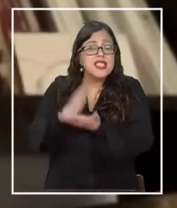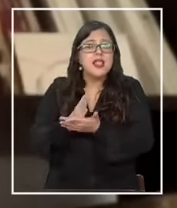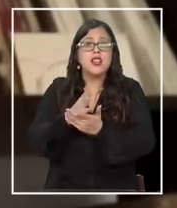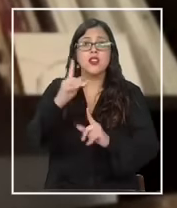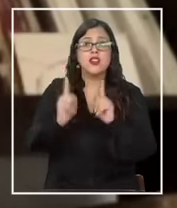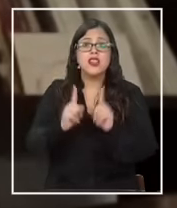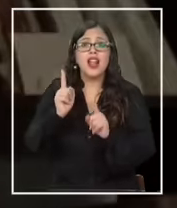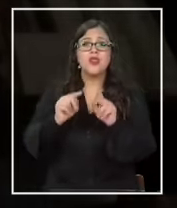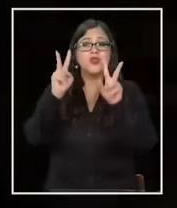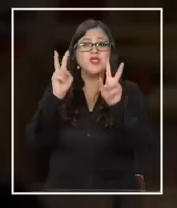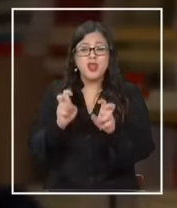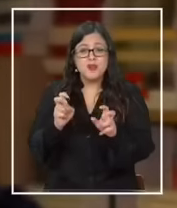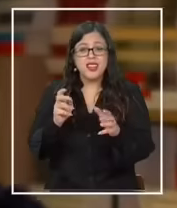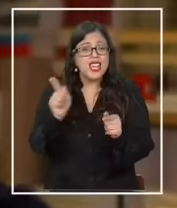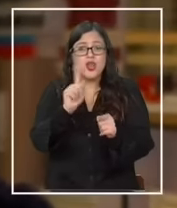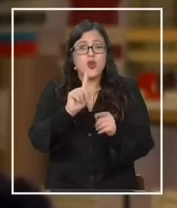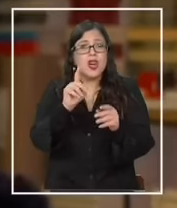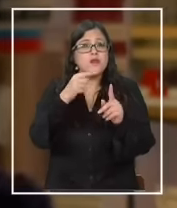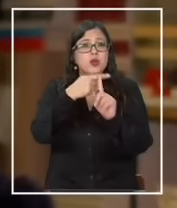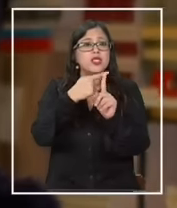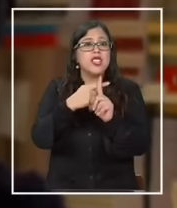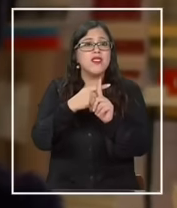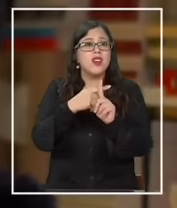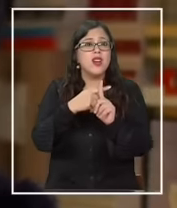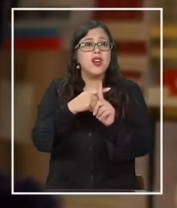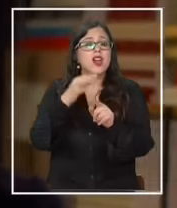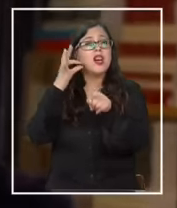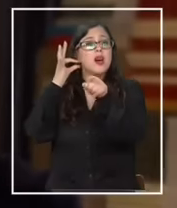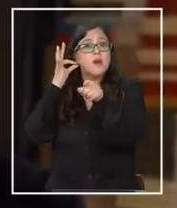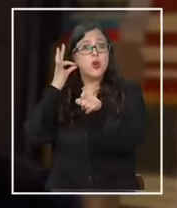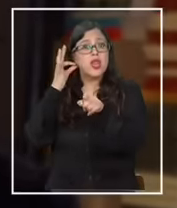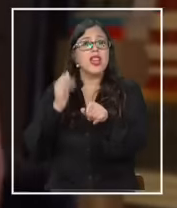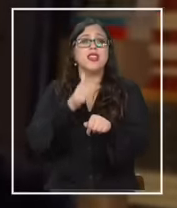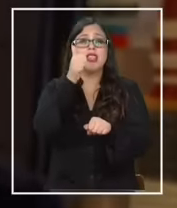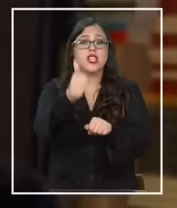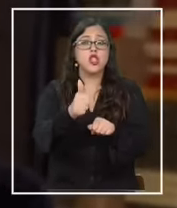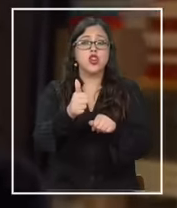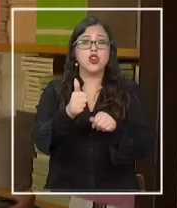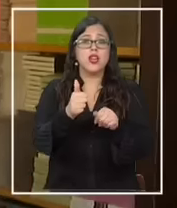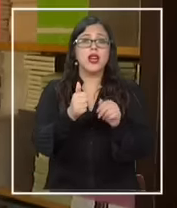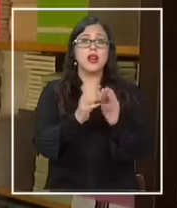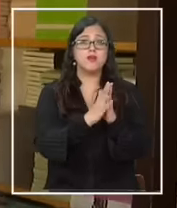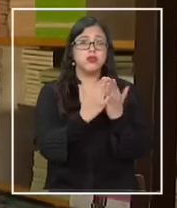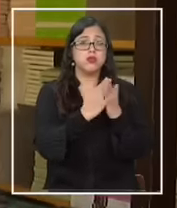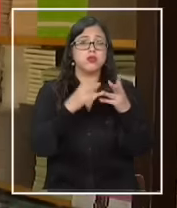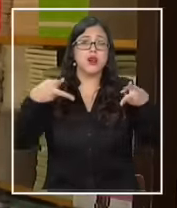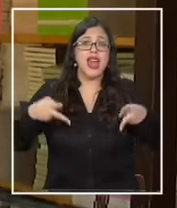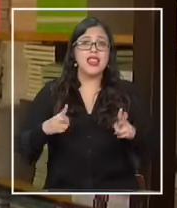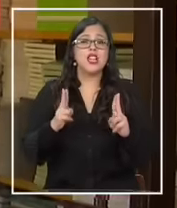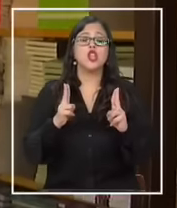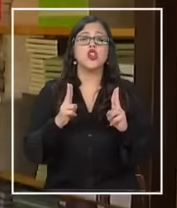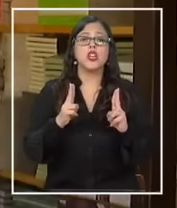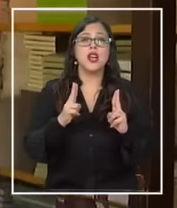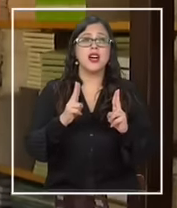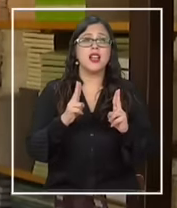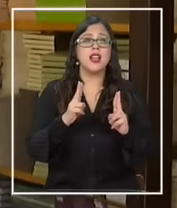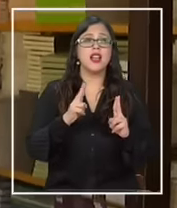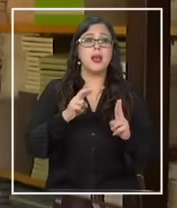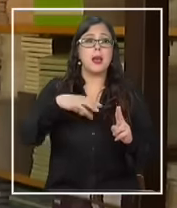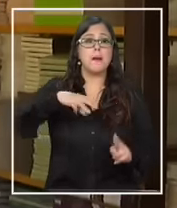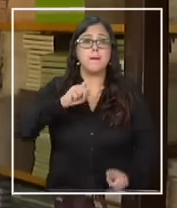un despropósito Paula Barriga la directora de la editorial Metales Pesados en 2022 estuvo justamente en Frankfurt